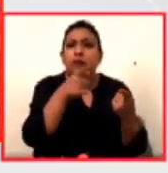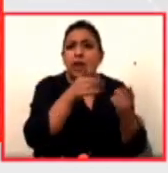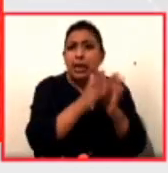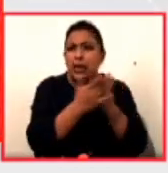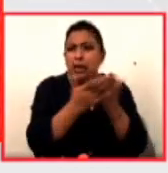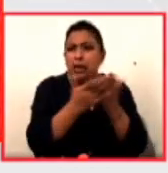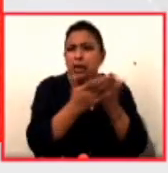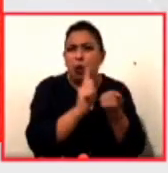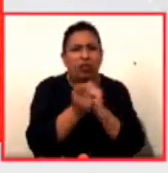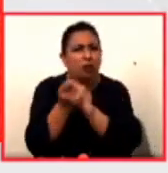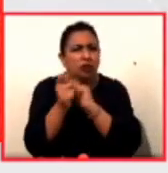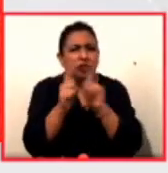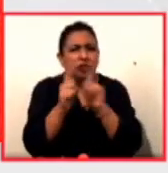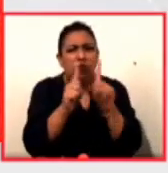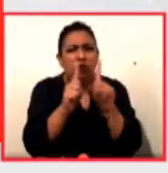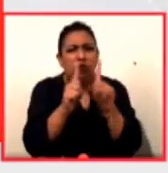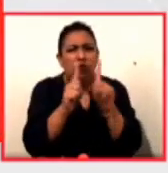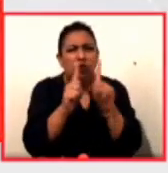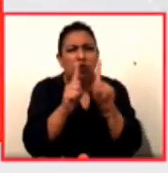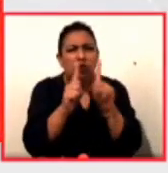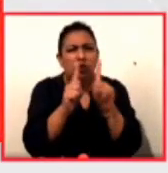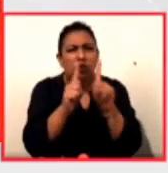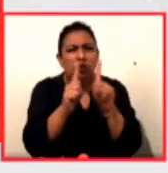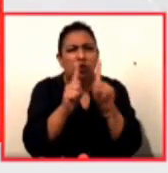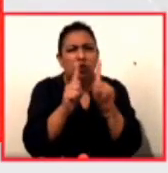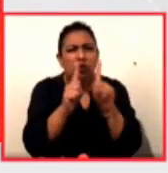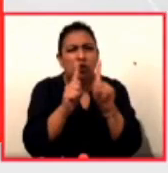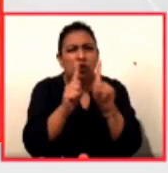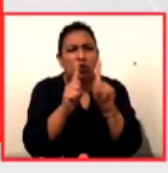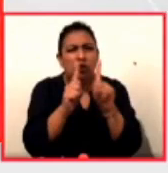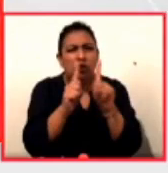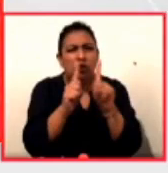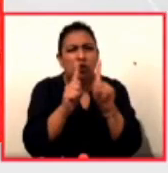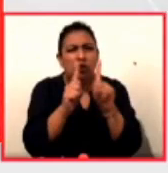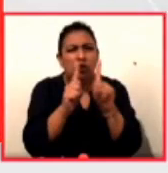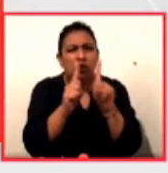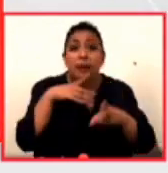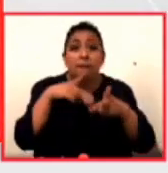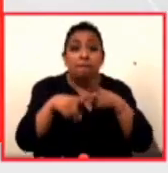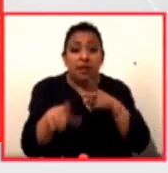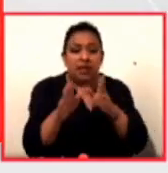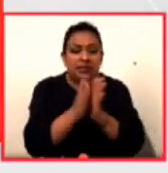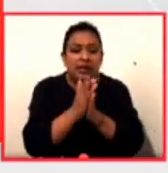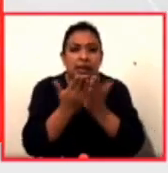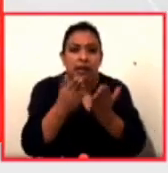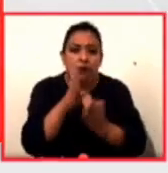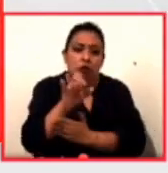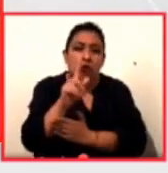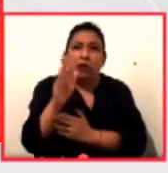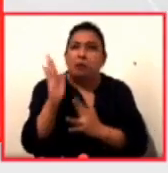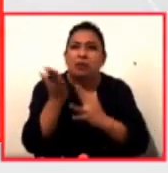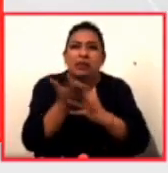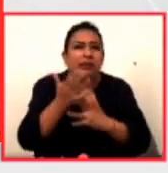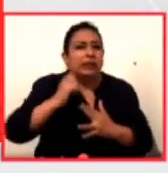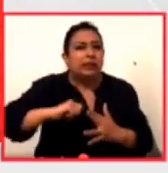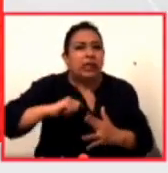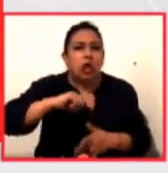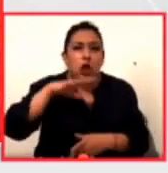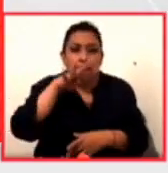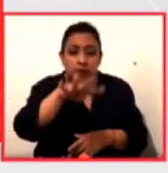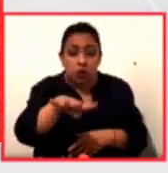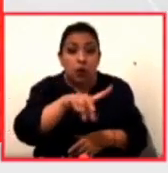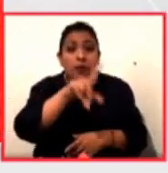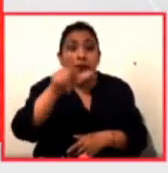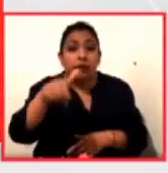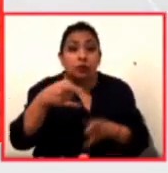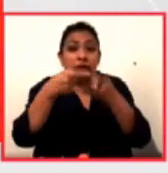muchísimas lenguas ¿de qué va esta novela? comienza con un botánico a mediados del siglo XIX la historia continúa